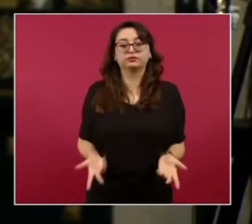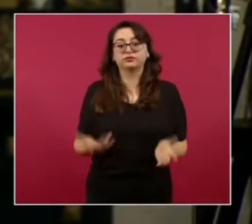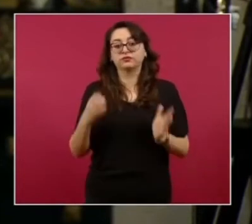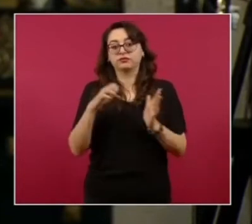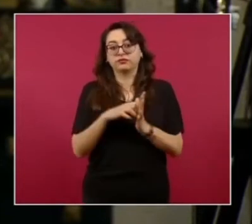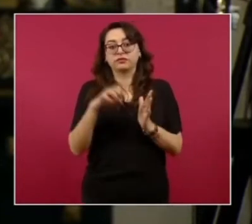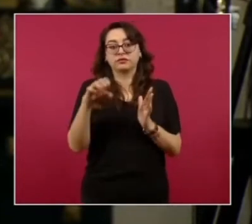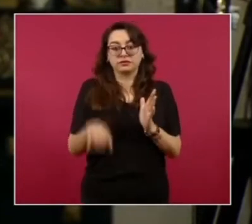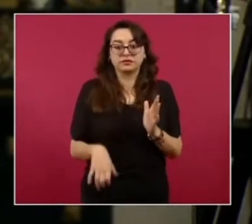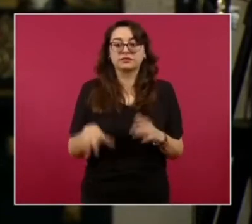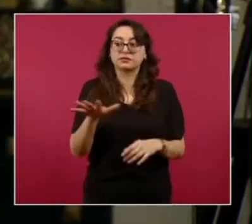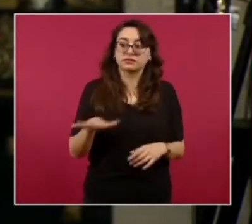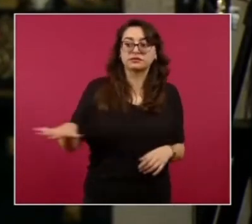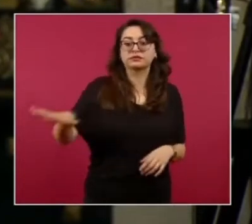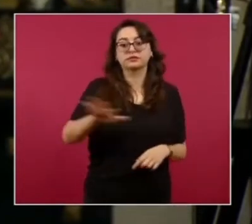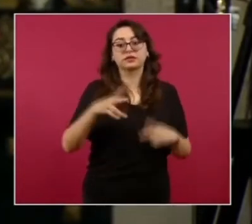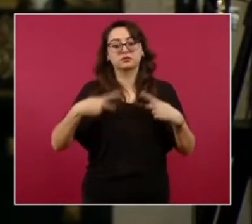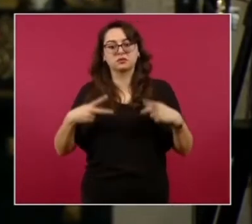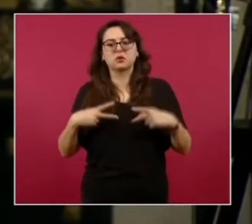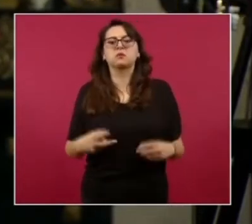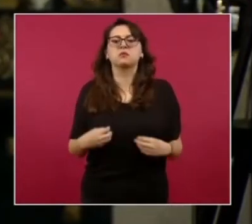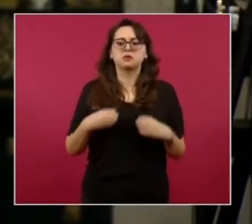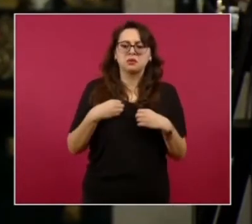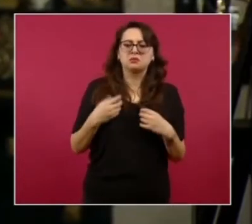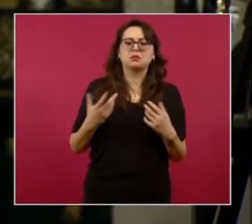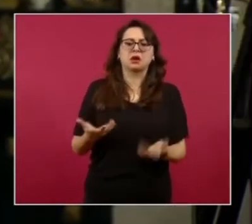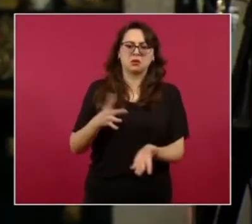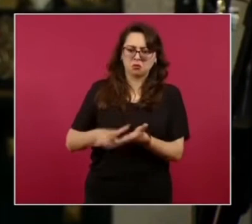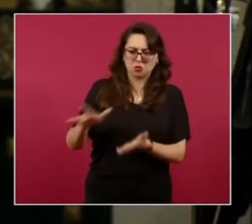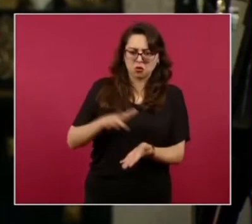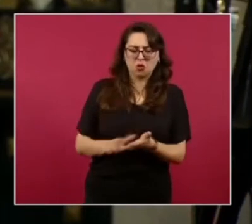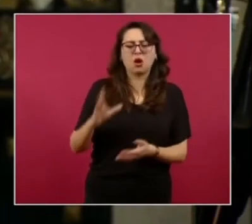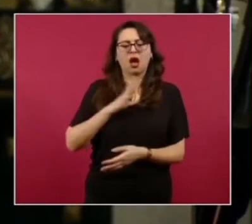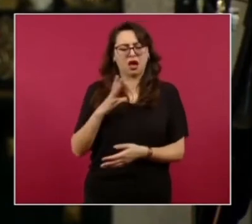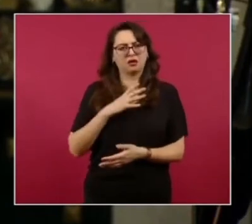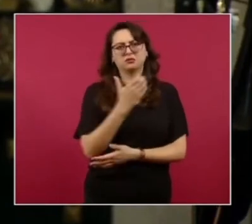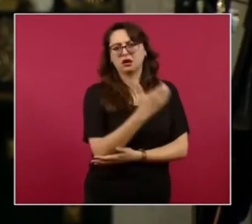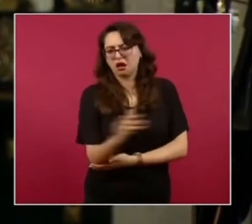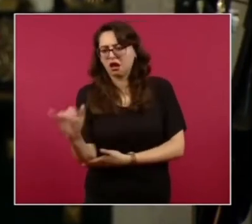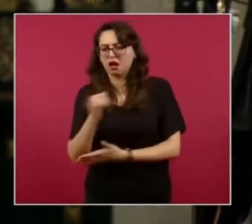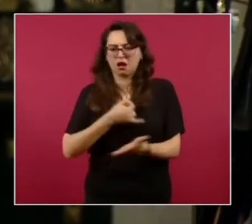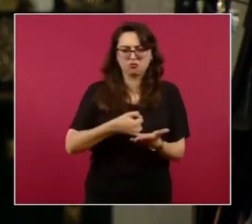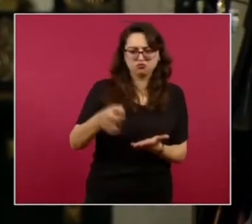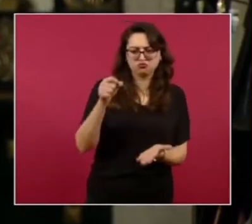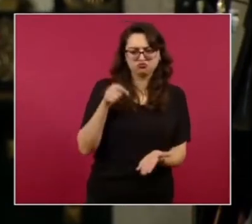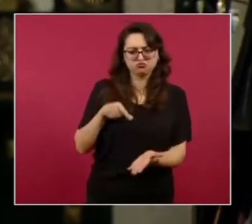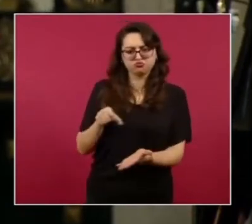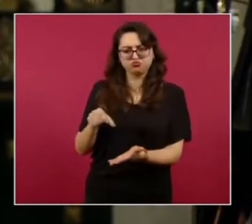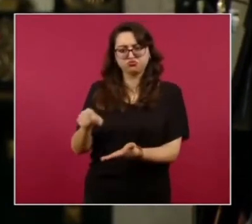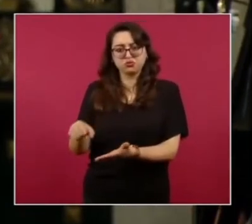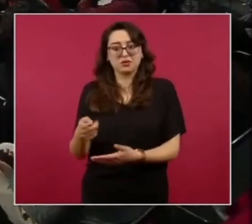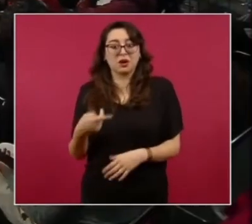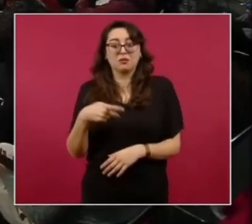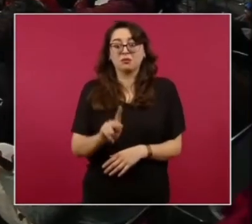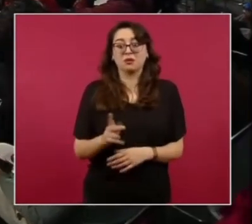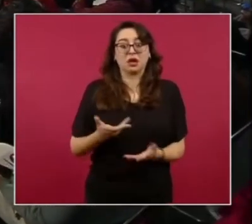habitantes Reciben apoyos, por ejemplo, de Sembrando Vida, diversos Pero ahora incluso no pueden